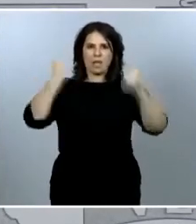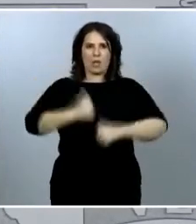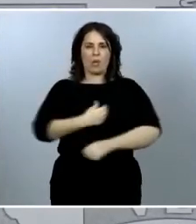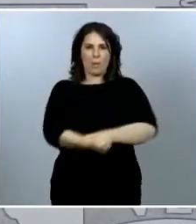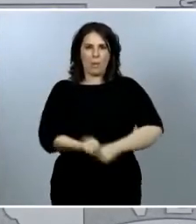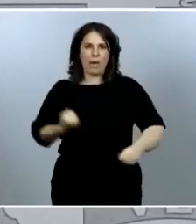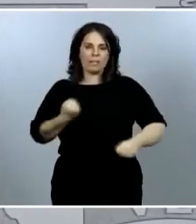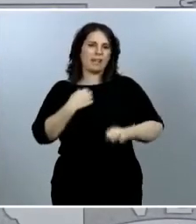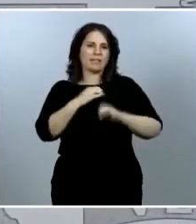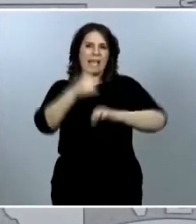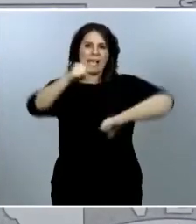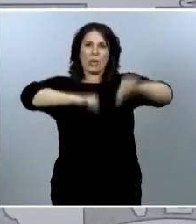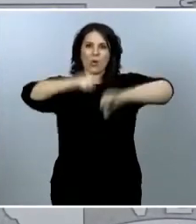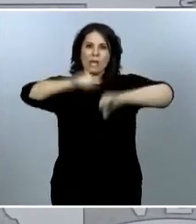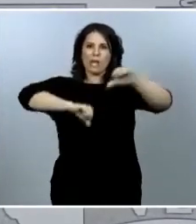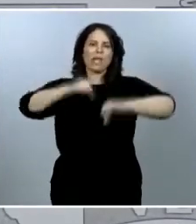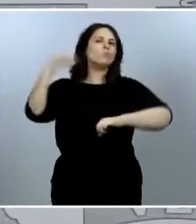protección.